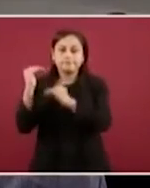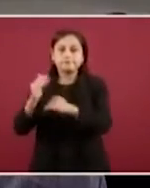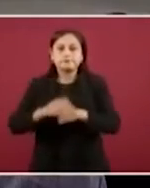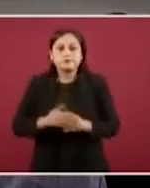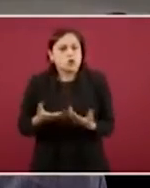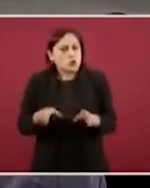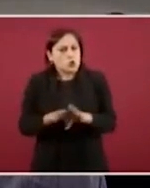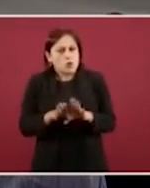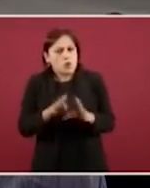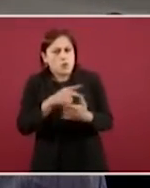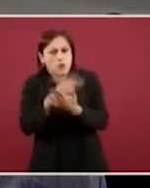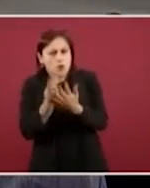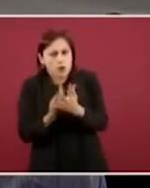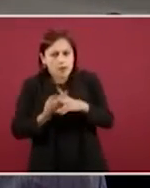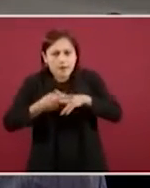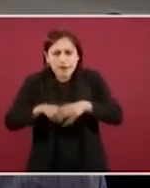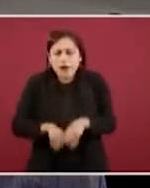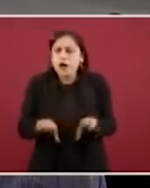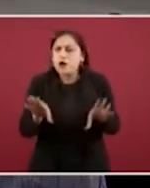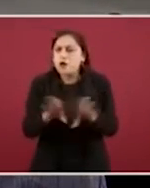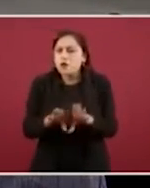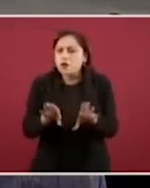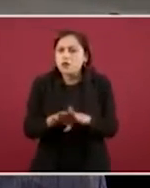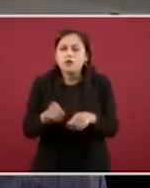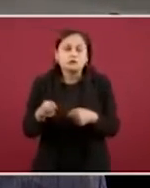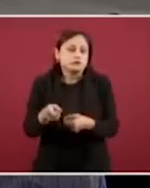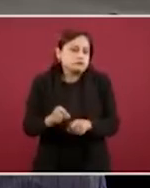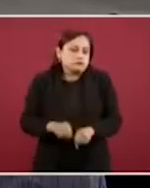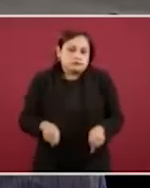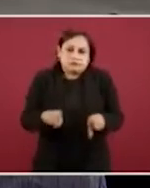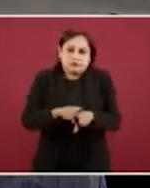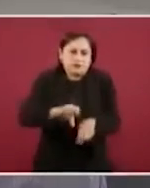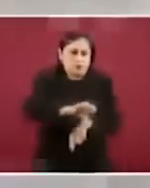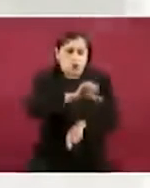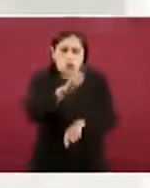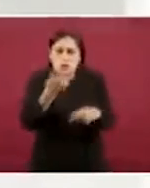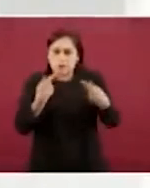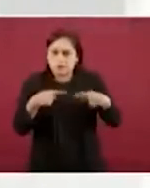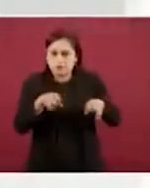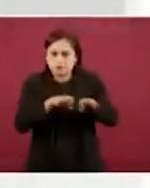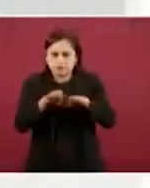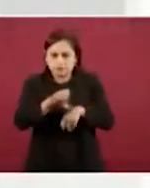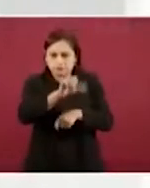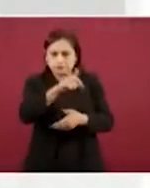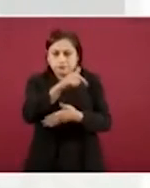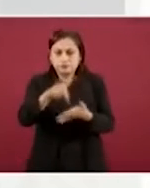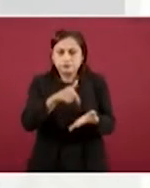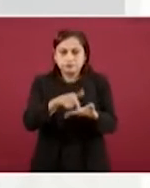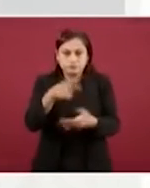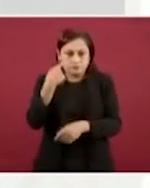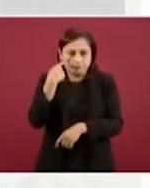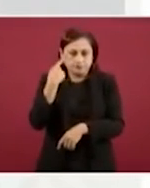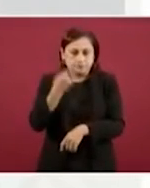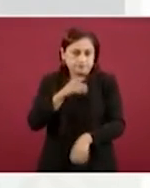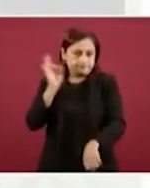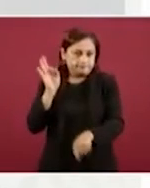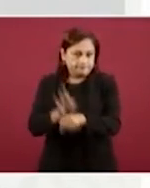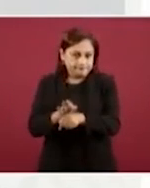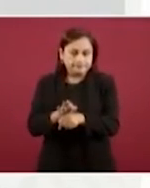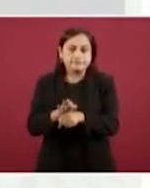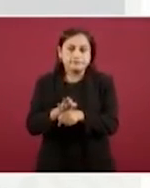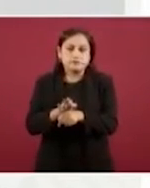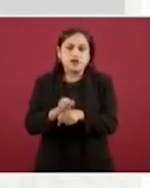Es igual que cualquier otro tipo de trabajador, se cubren todos los ramos de aseguramiento, lo que implica, como ya lo